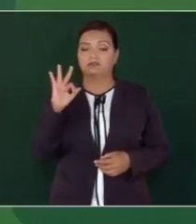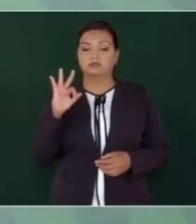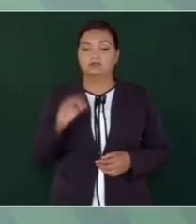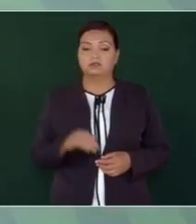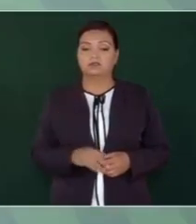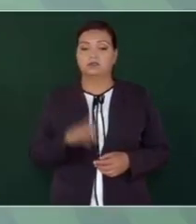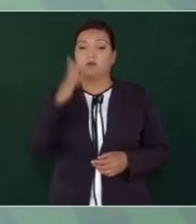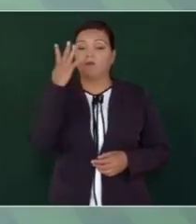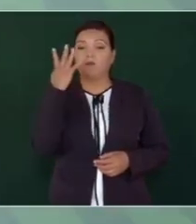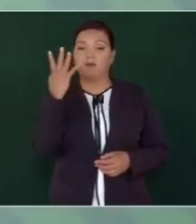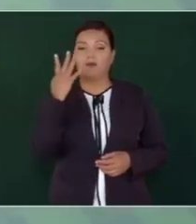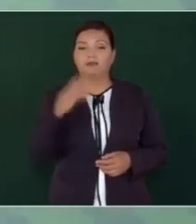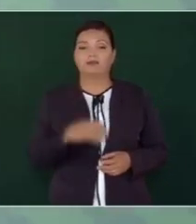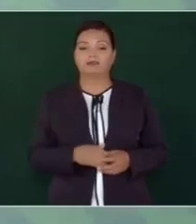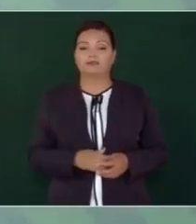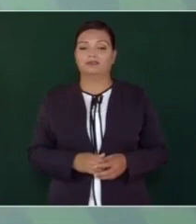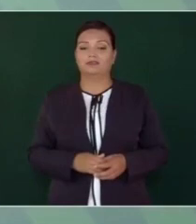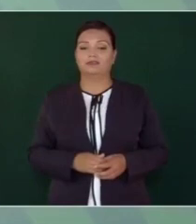Cuatro.